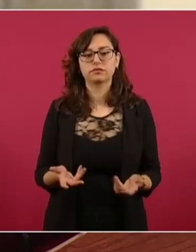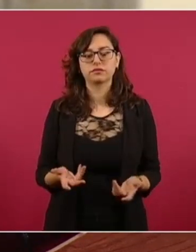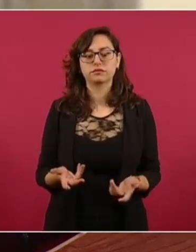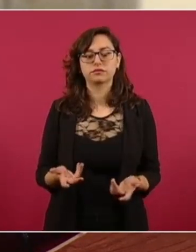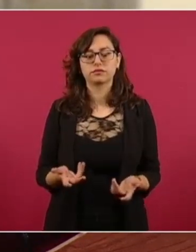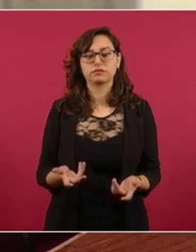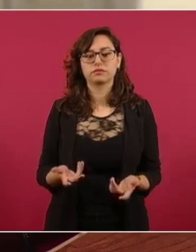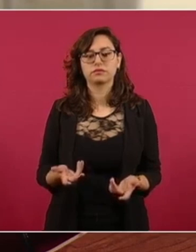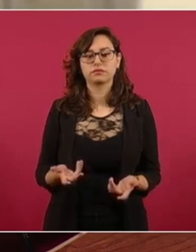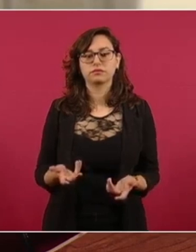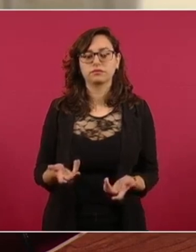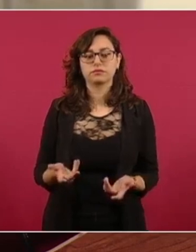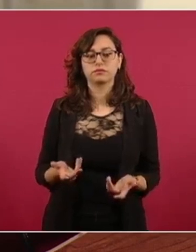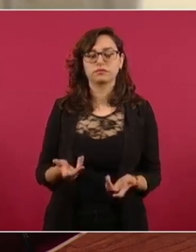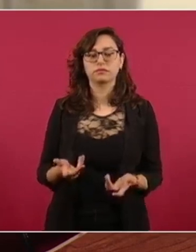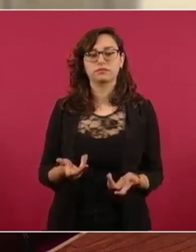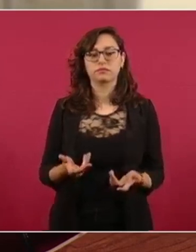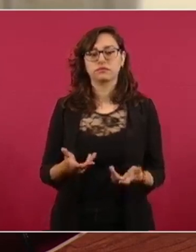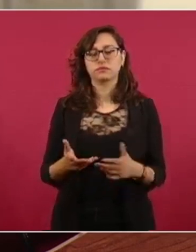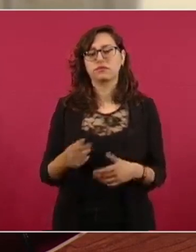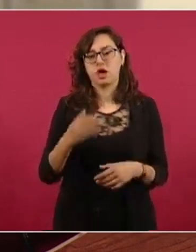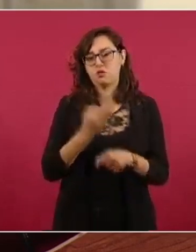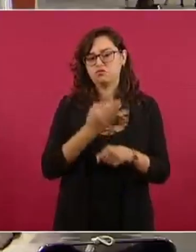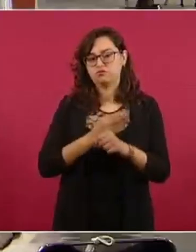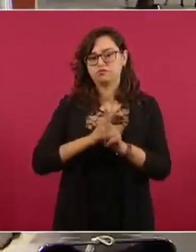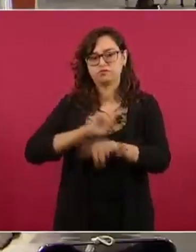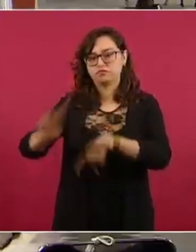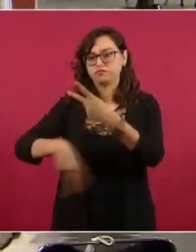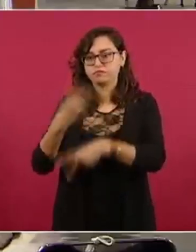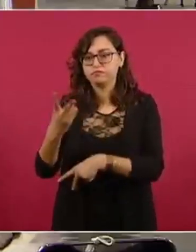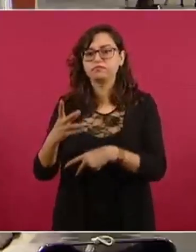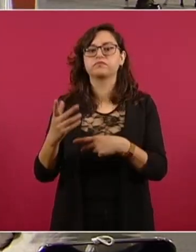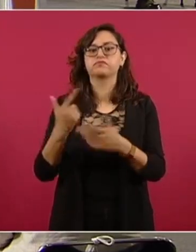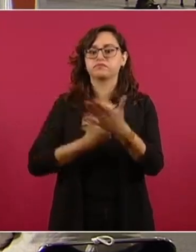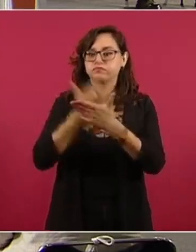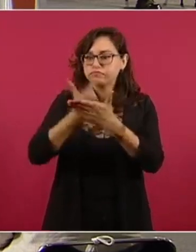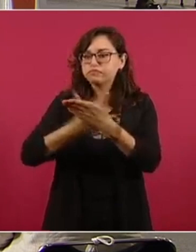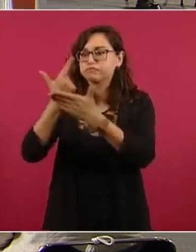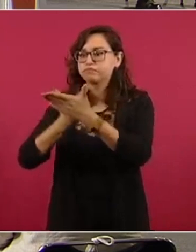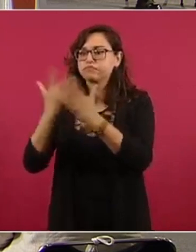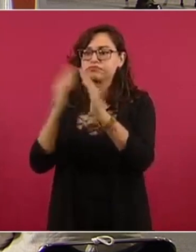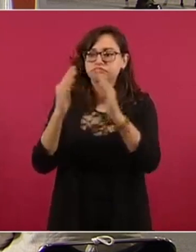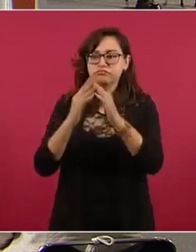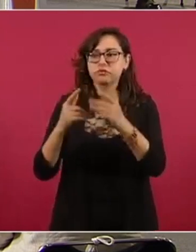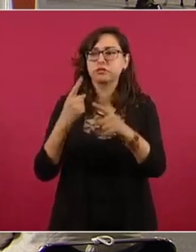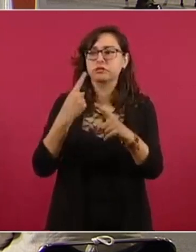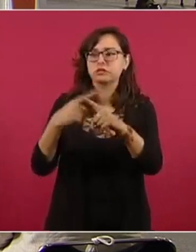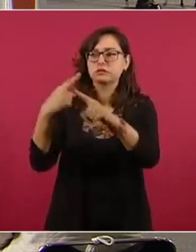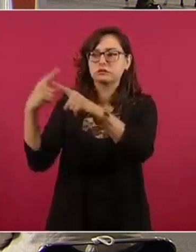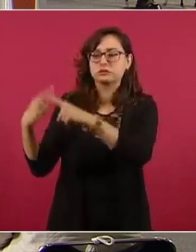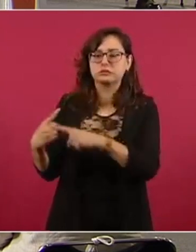trasladen para seguir haciendo los censos de vivienda los responsables